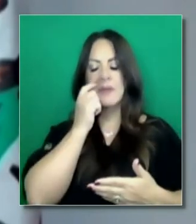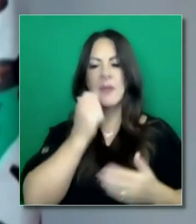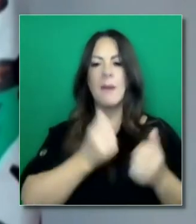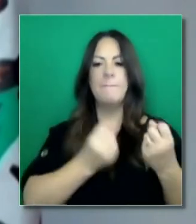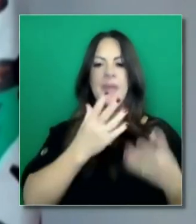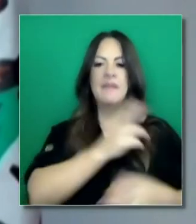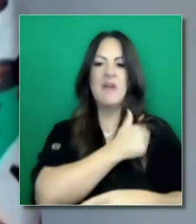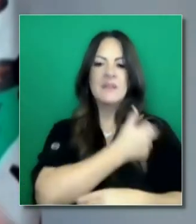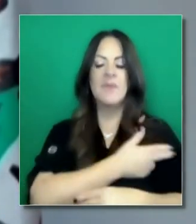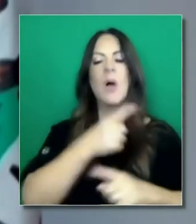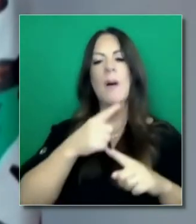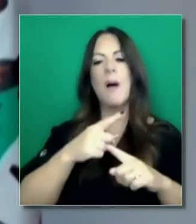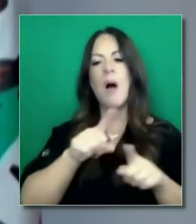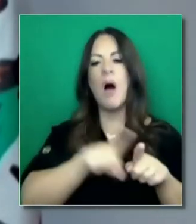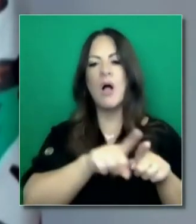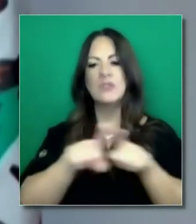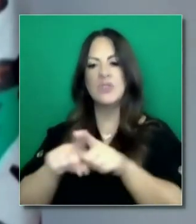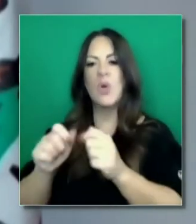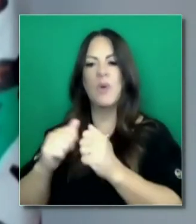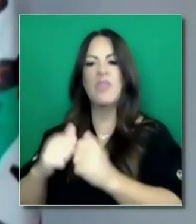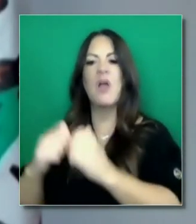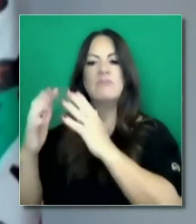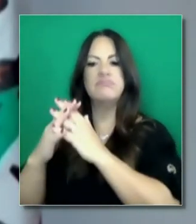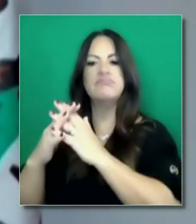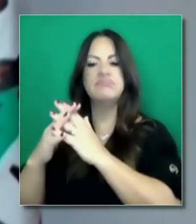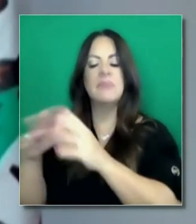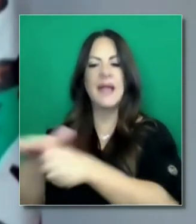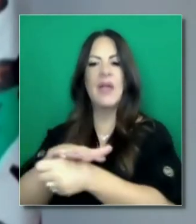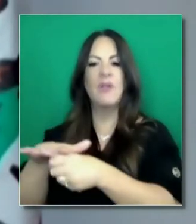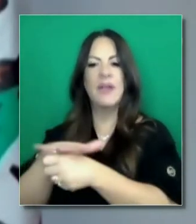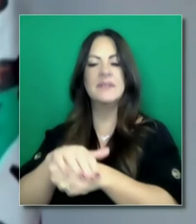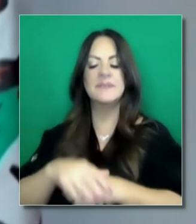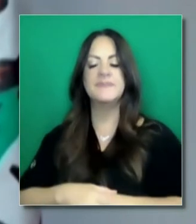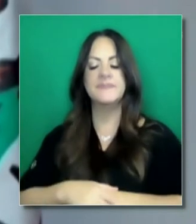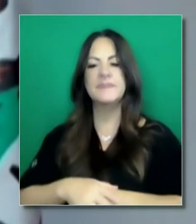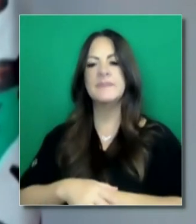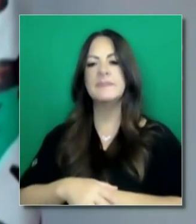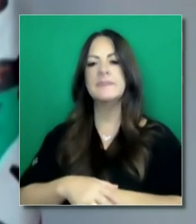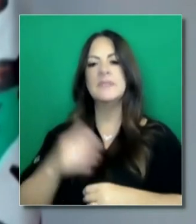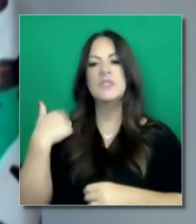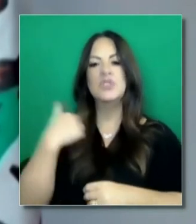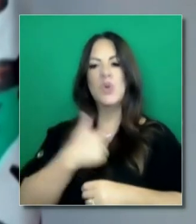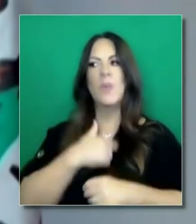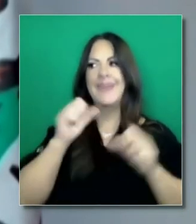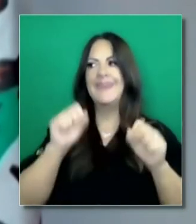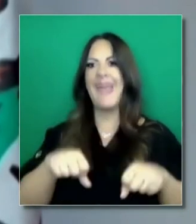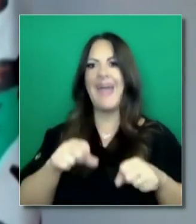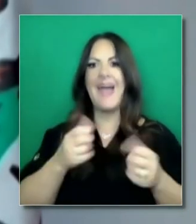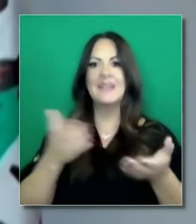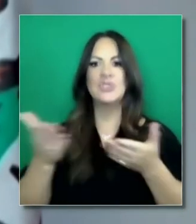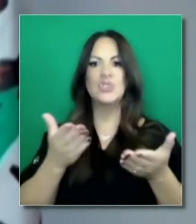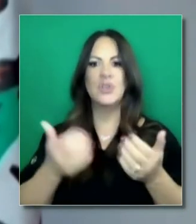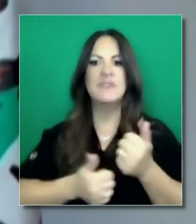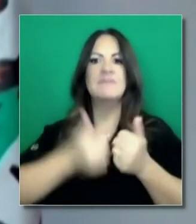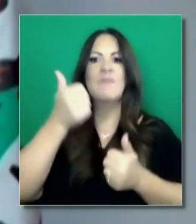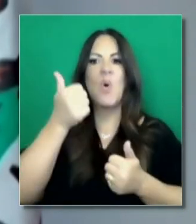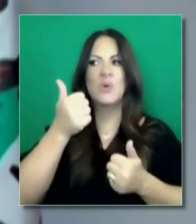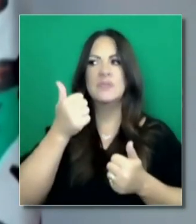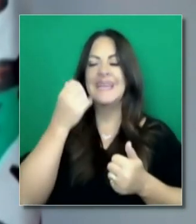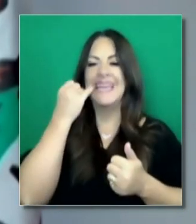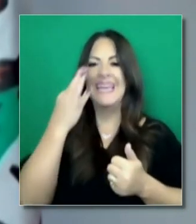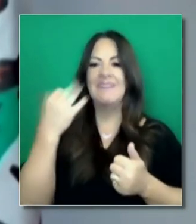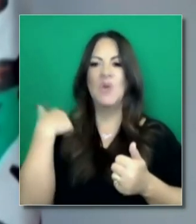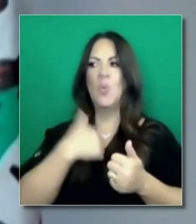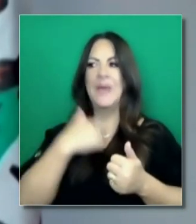ocupar estas camas disponibles, pero también abrir camas adicionales para esta capacidad de aumento